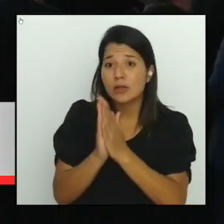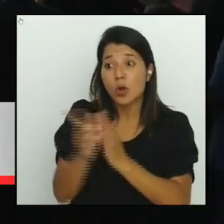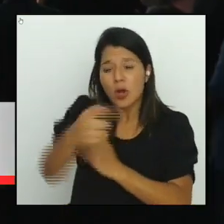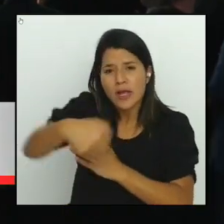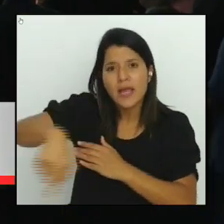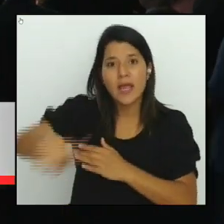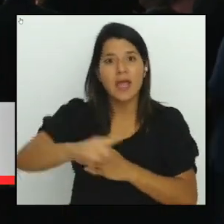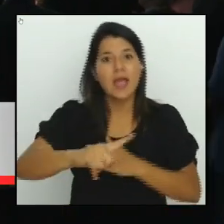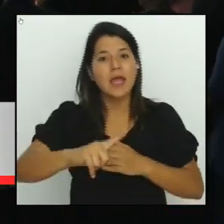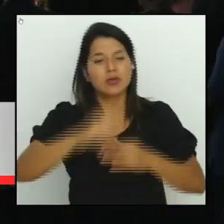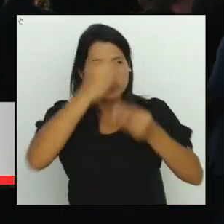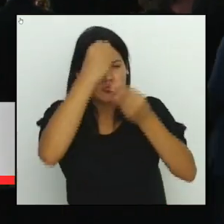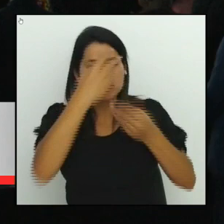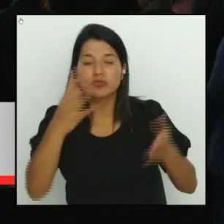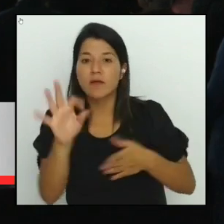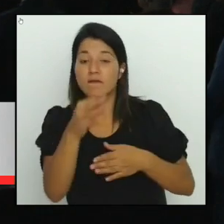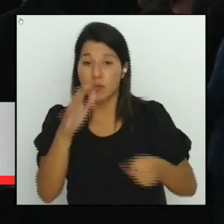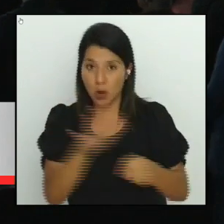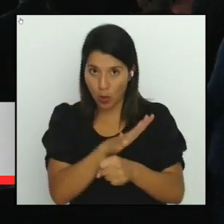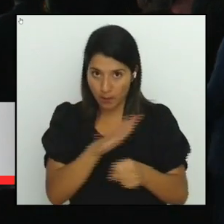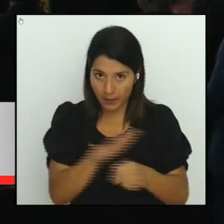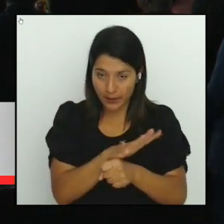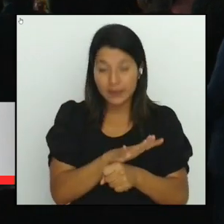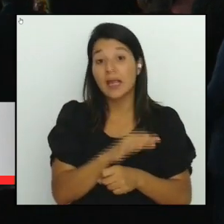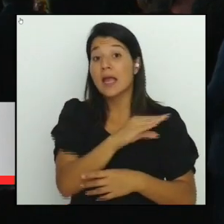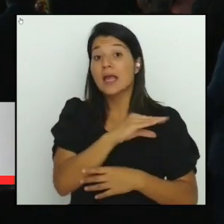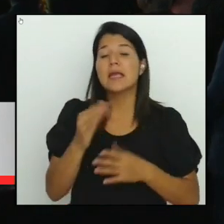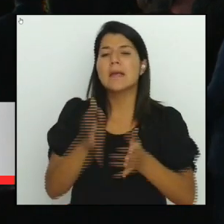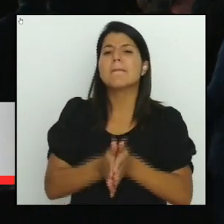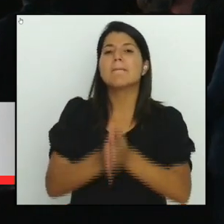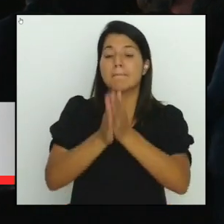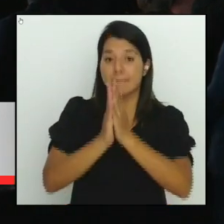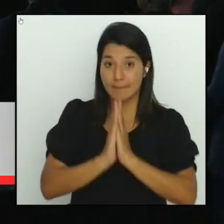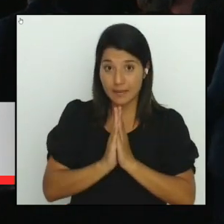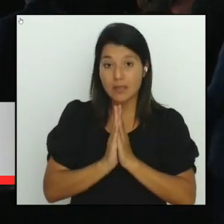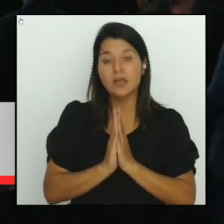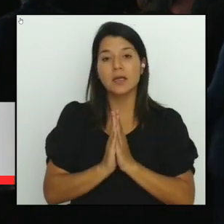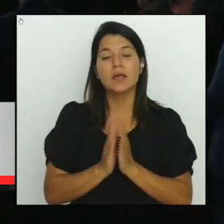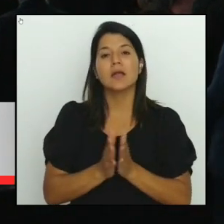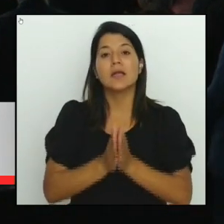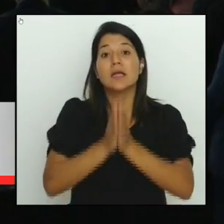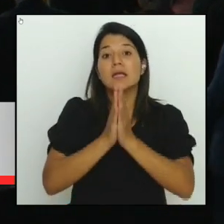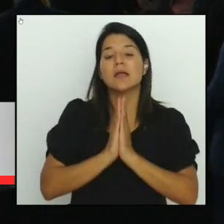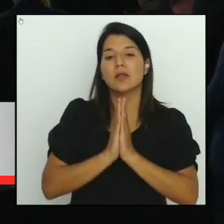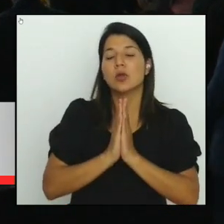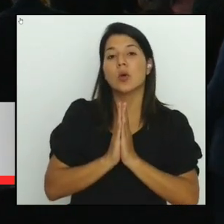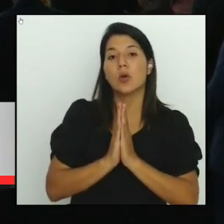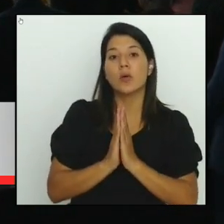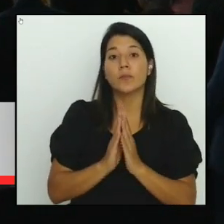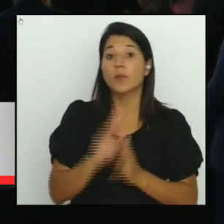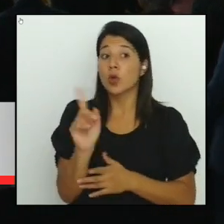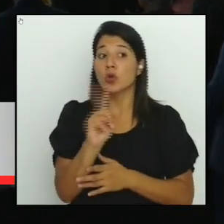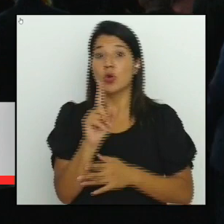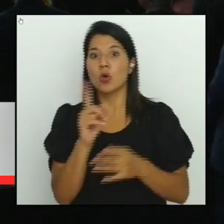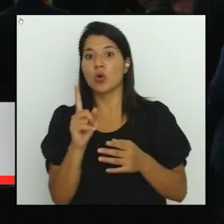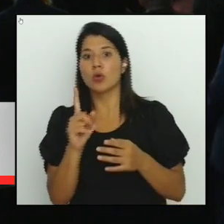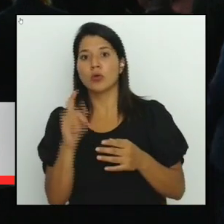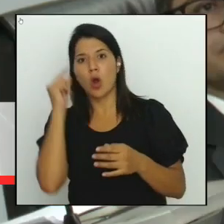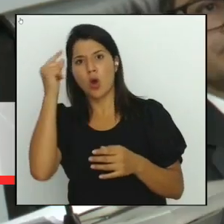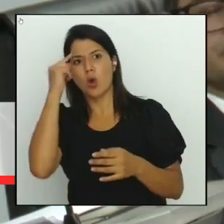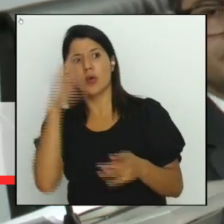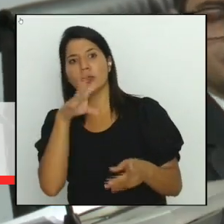autoridades gubernamentales solicitó disciplinada abstención por intentar incidir en el resultado de las urnas.